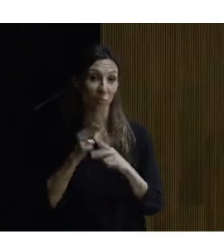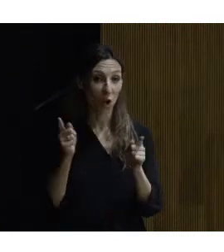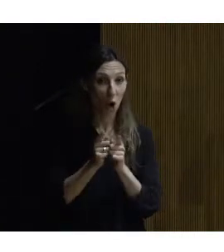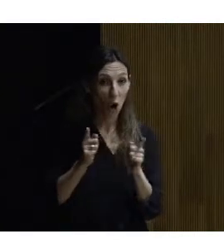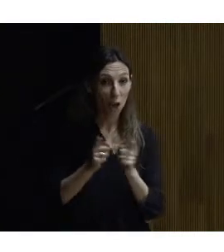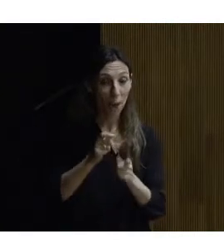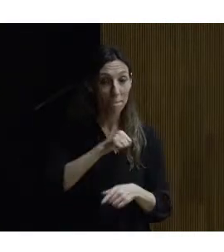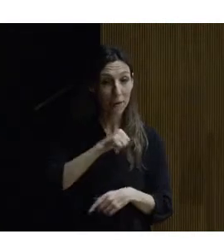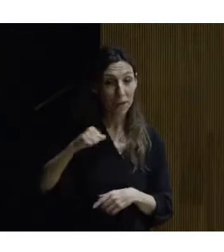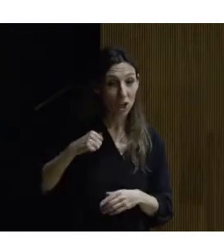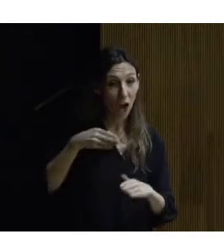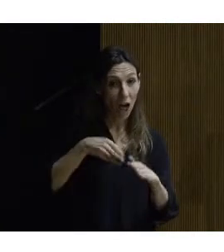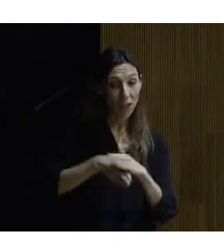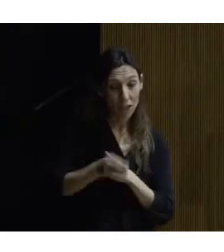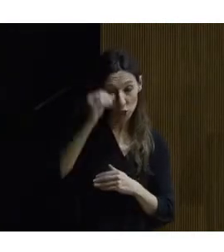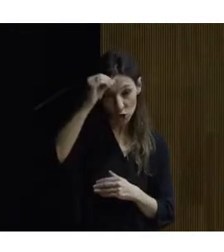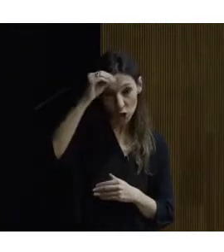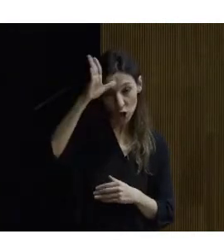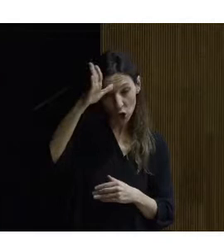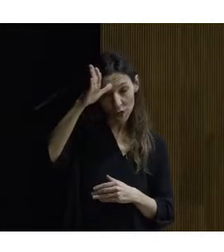Cognitive Assistance